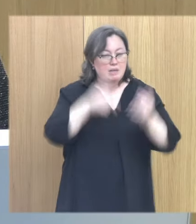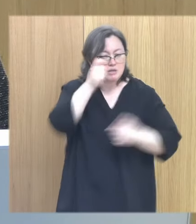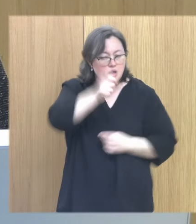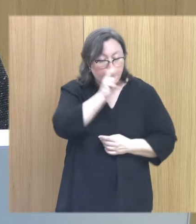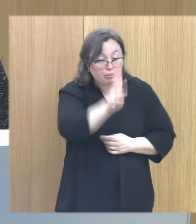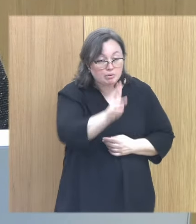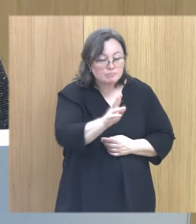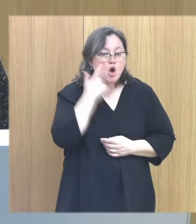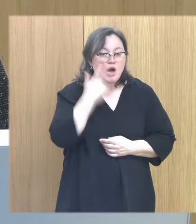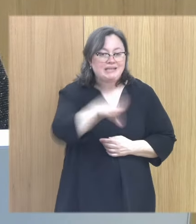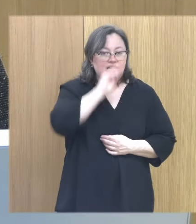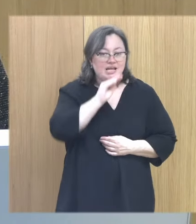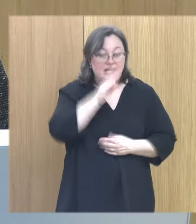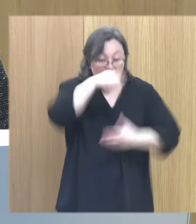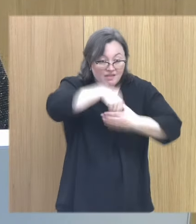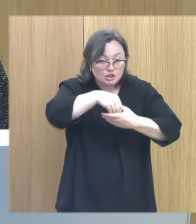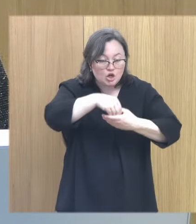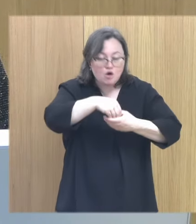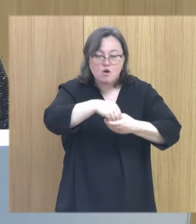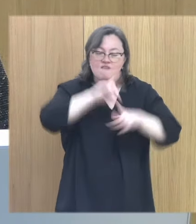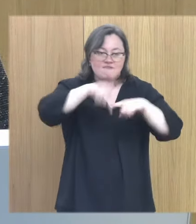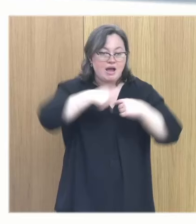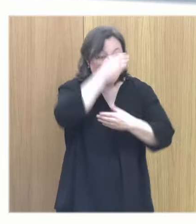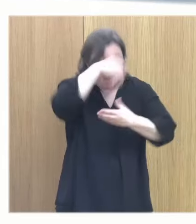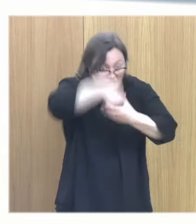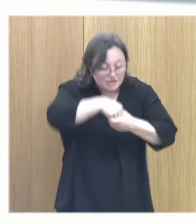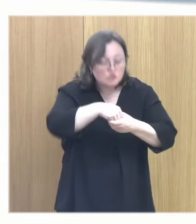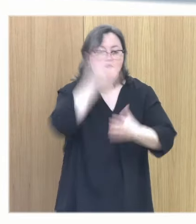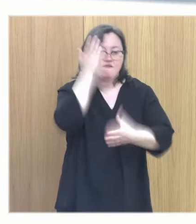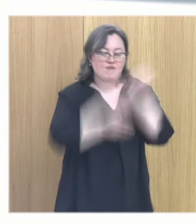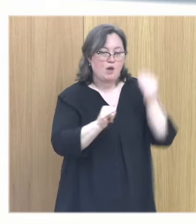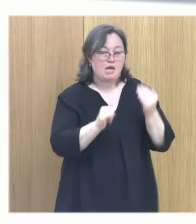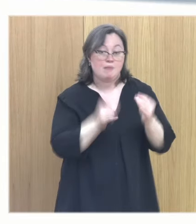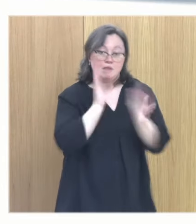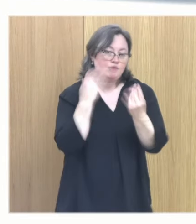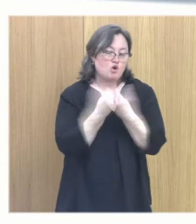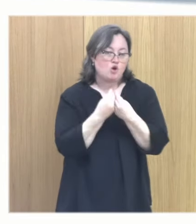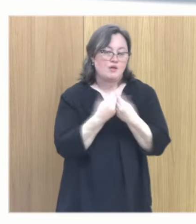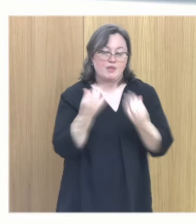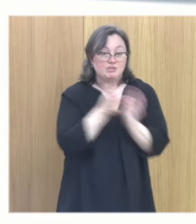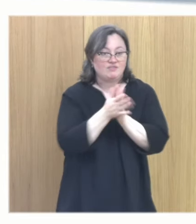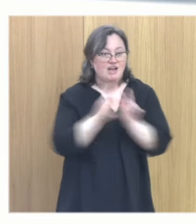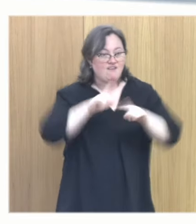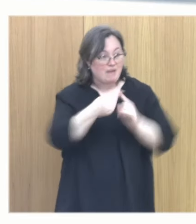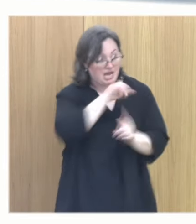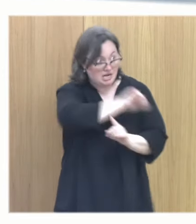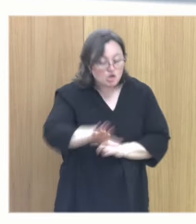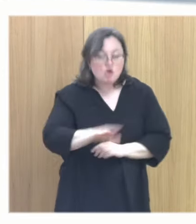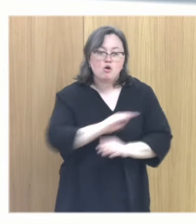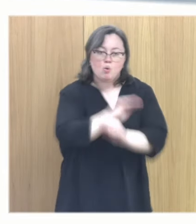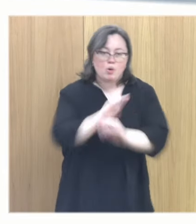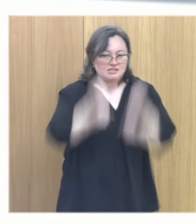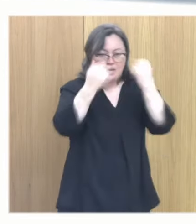que entender que ha habido un cierto nivel de negligencia, que hay que trabajar con la familia, porque la familia va a ser el sostén de ese niño o de esa niña,